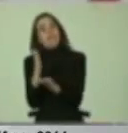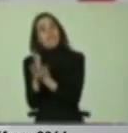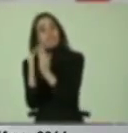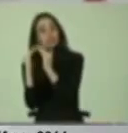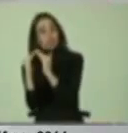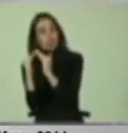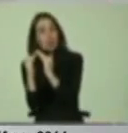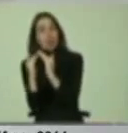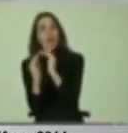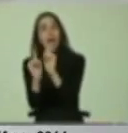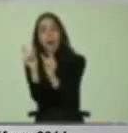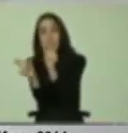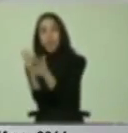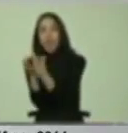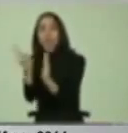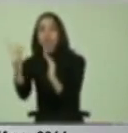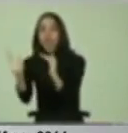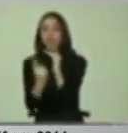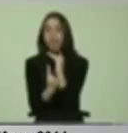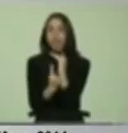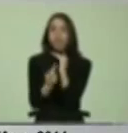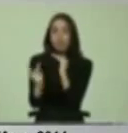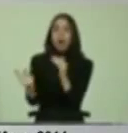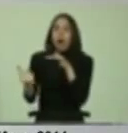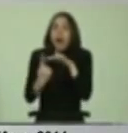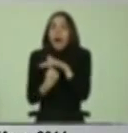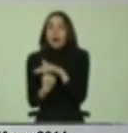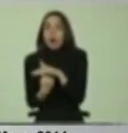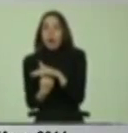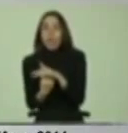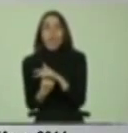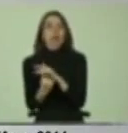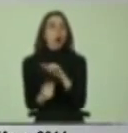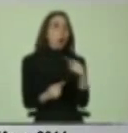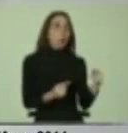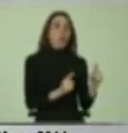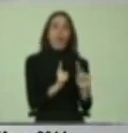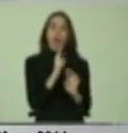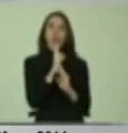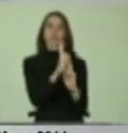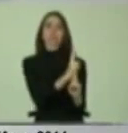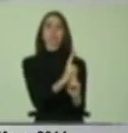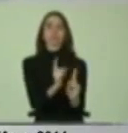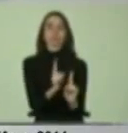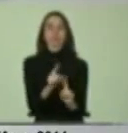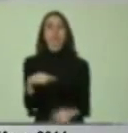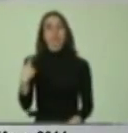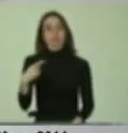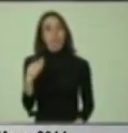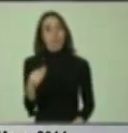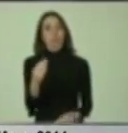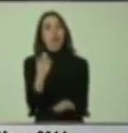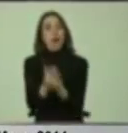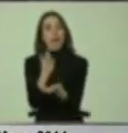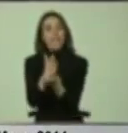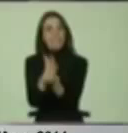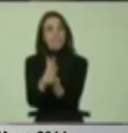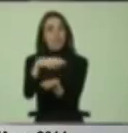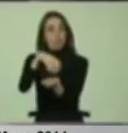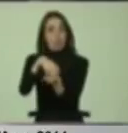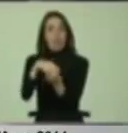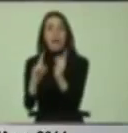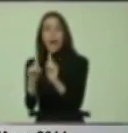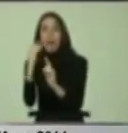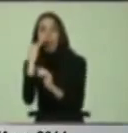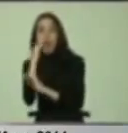capaces de acoger ciertos estudiantes, pero no son capaces de dar respuesta a otros. Un ejemplo muy típico es que hay escuelas que acogen niños con